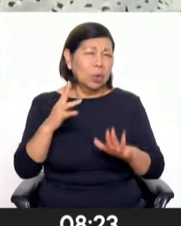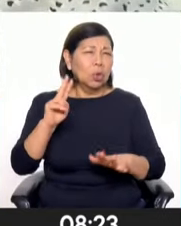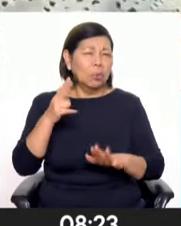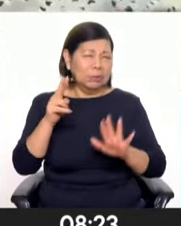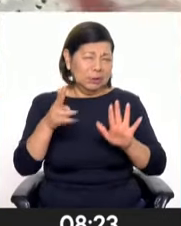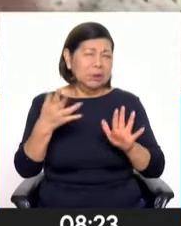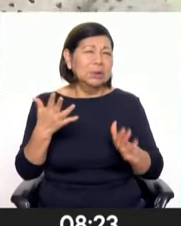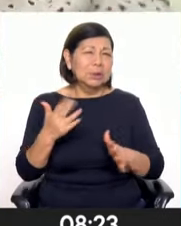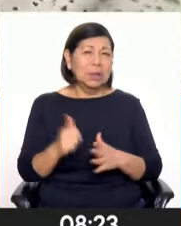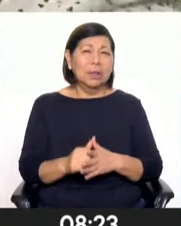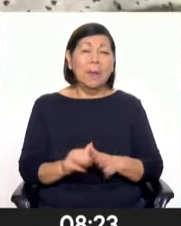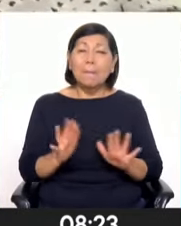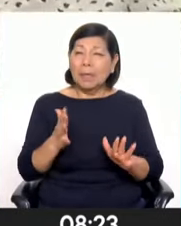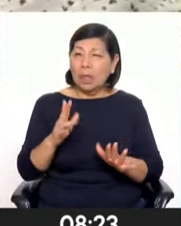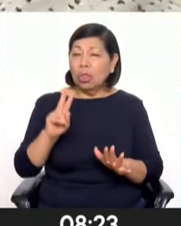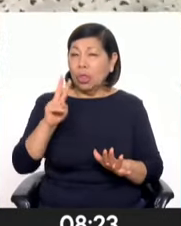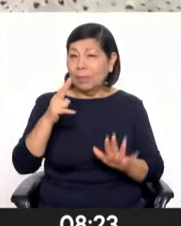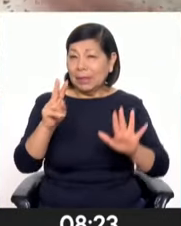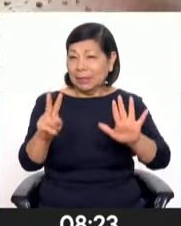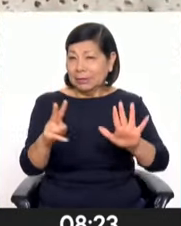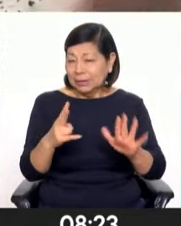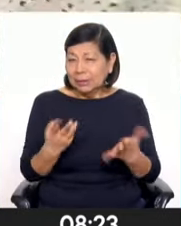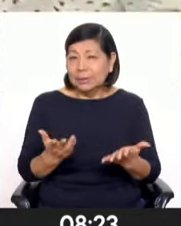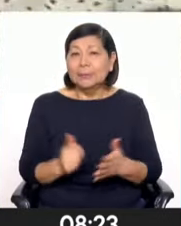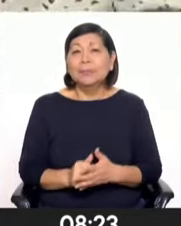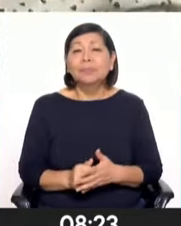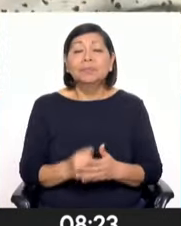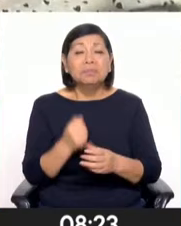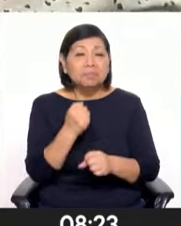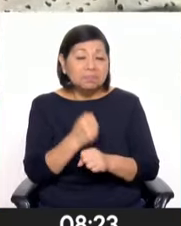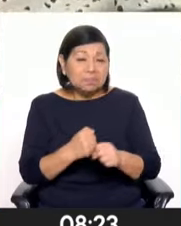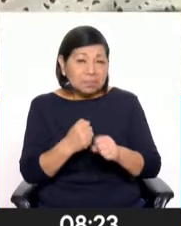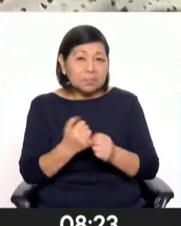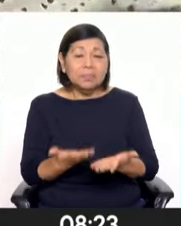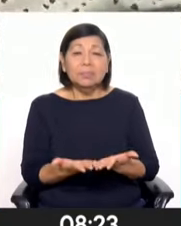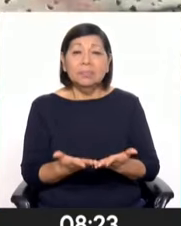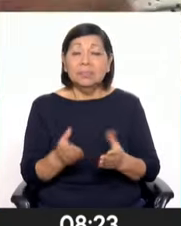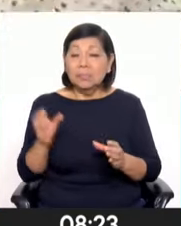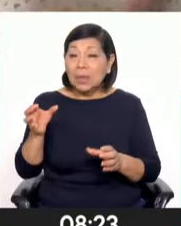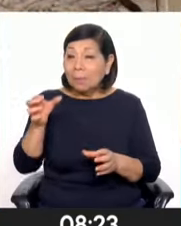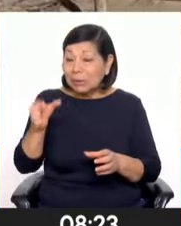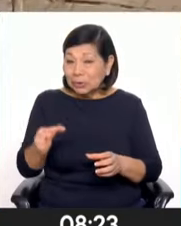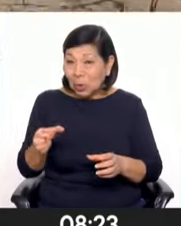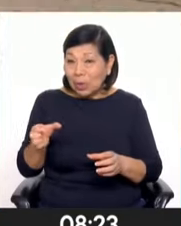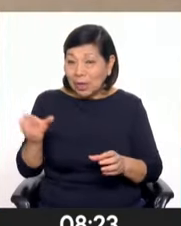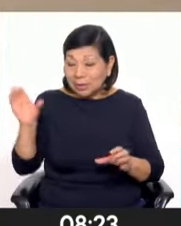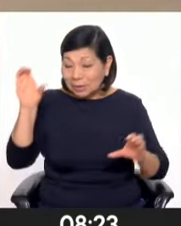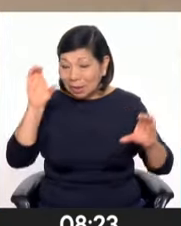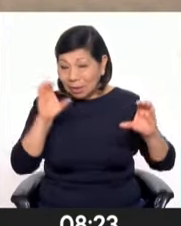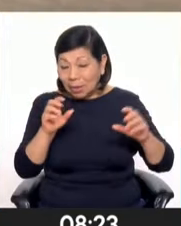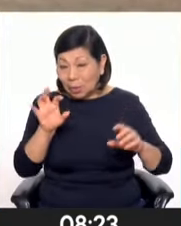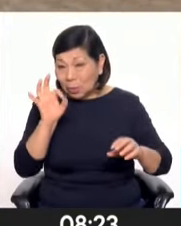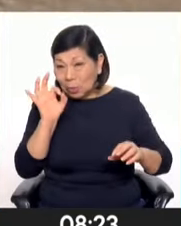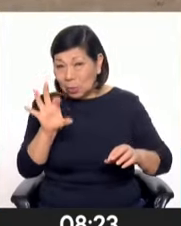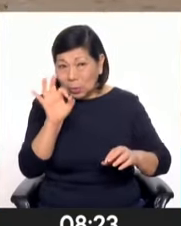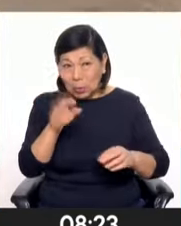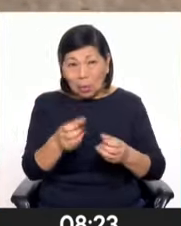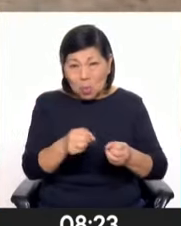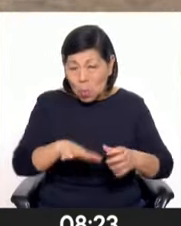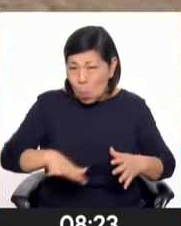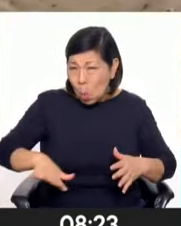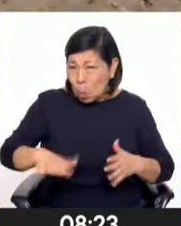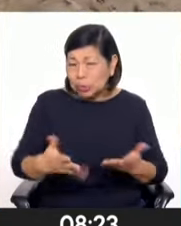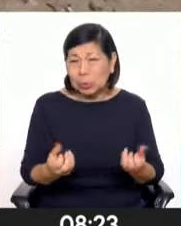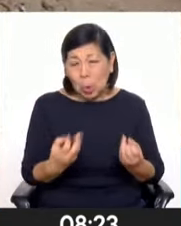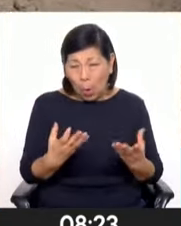2017. Desde 2017 para la fecha, a través de los trabajos científicos y los hallazgos que se han encontrado, ¿no? Porque, como lo voy a